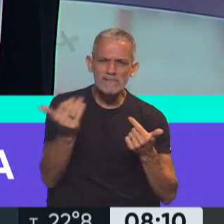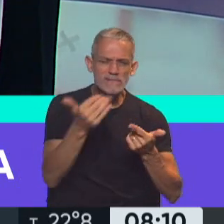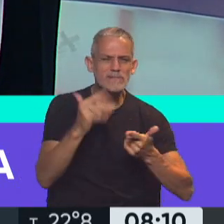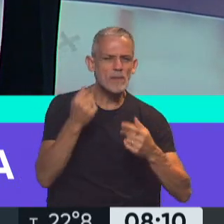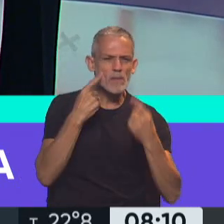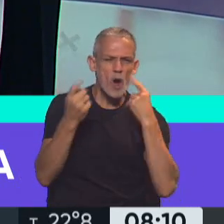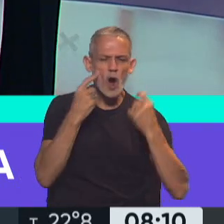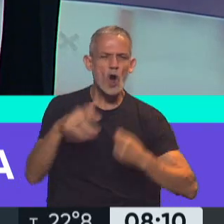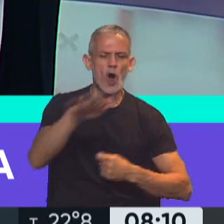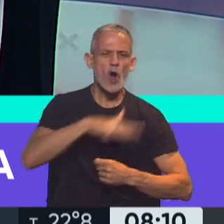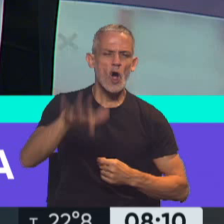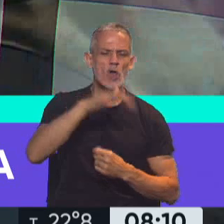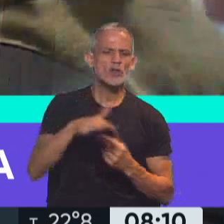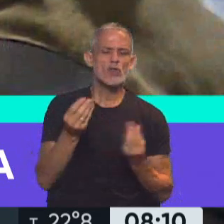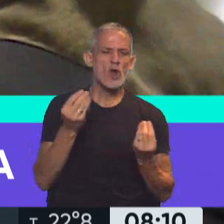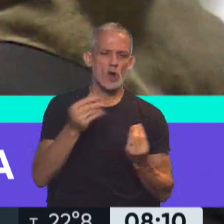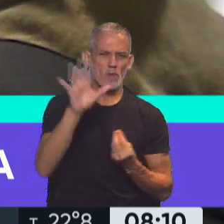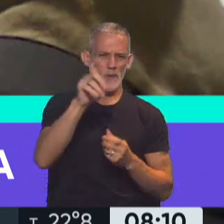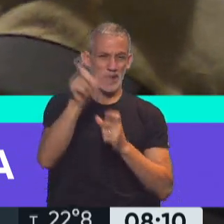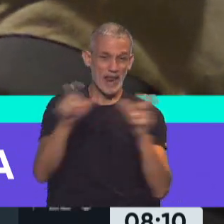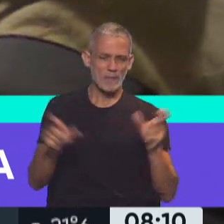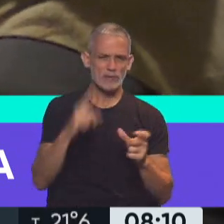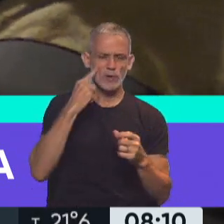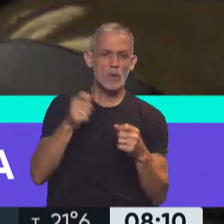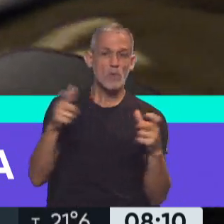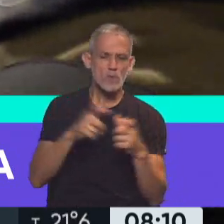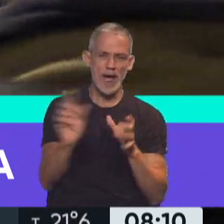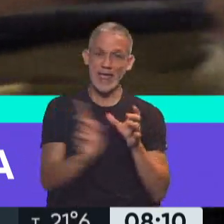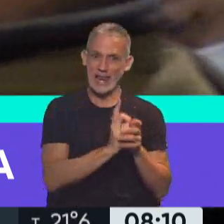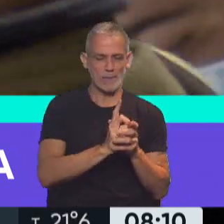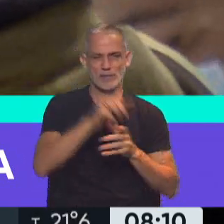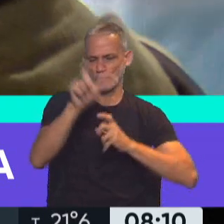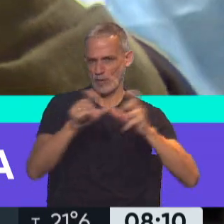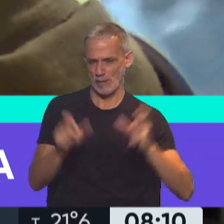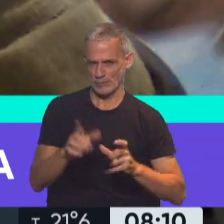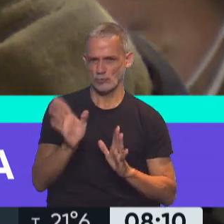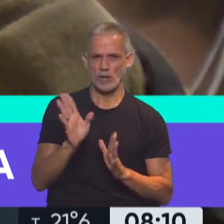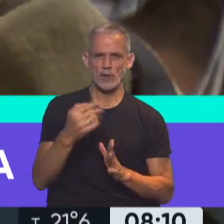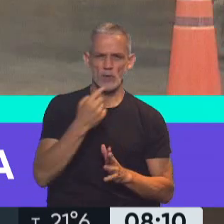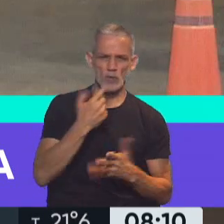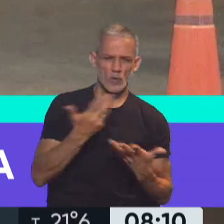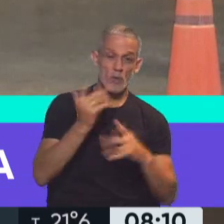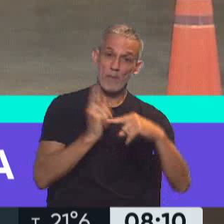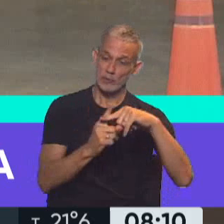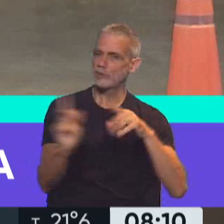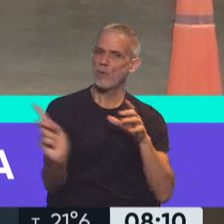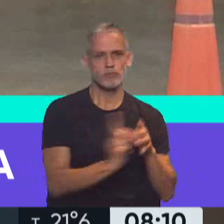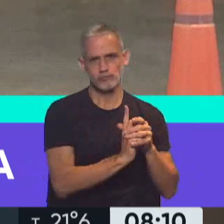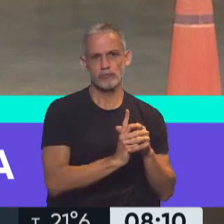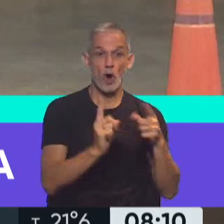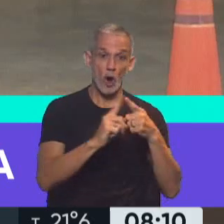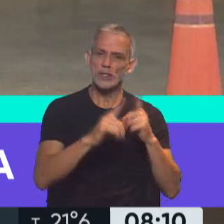vigilancia de qué es lo que pasa en la población, también el aislamiento de todos los pacientes que están positivos y sus